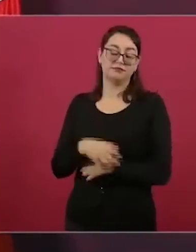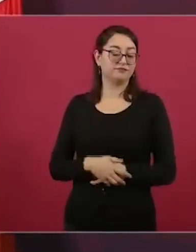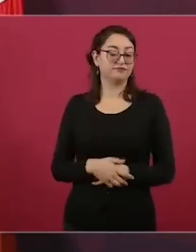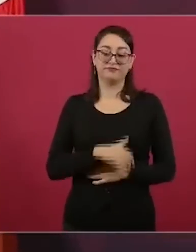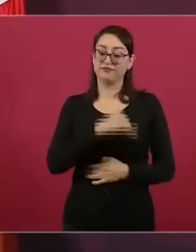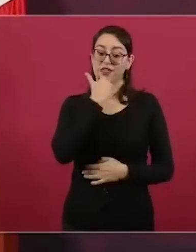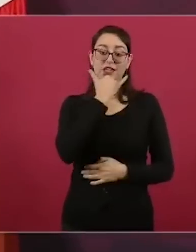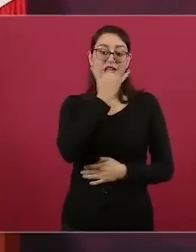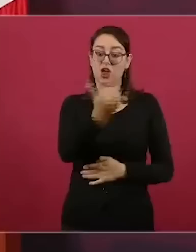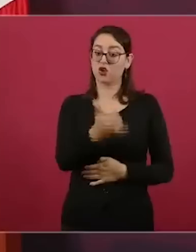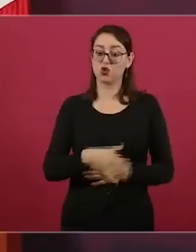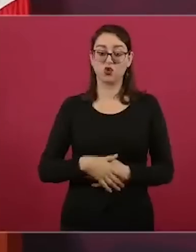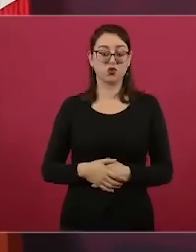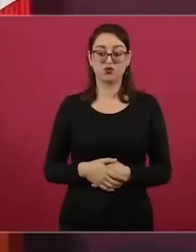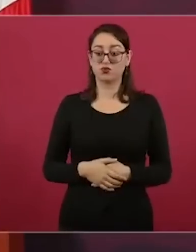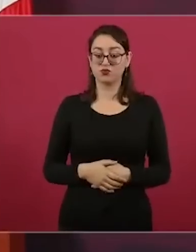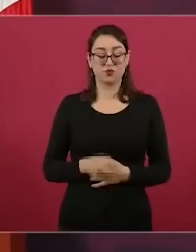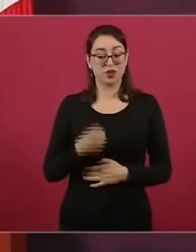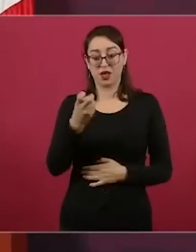engañar al pueblo,